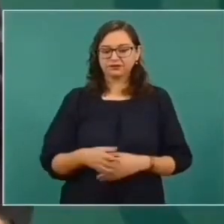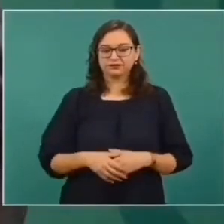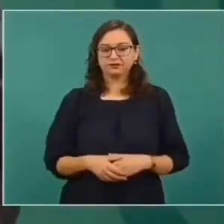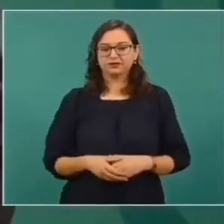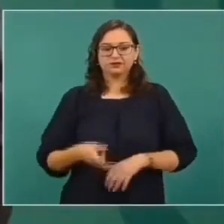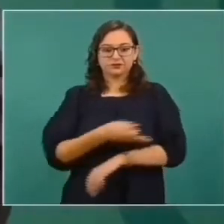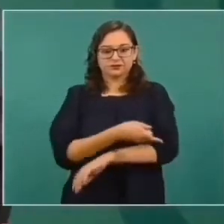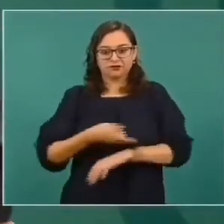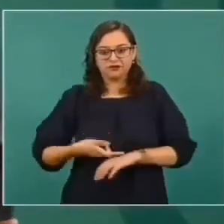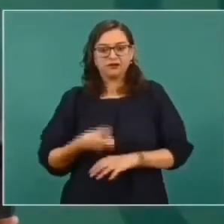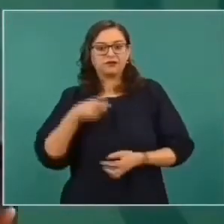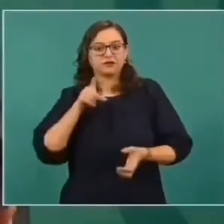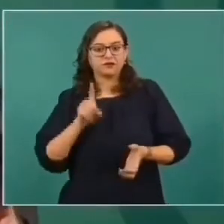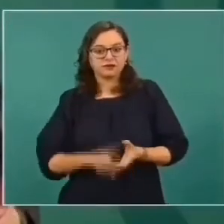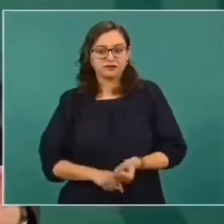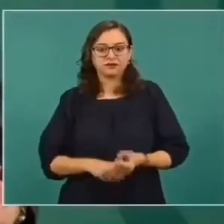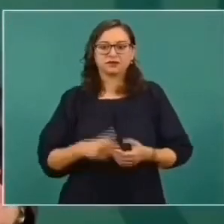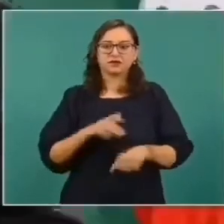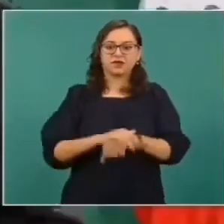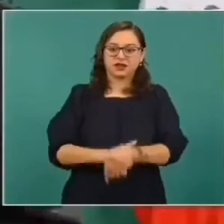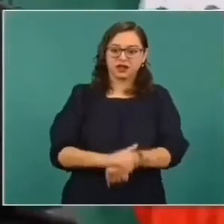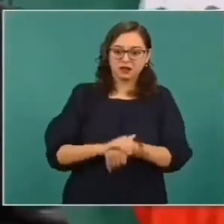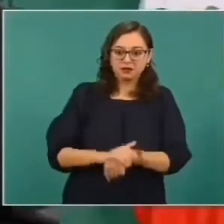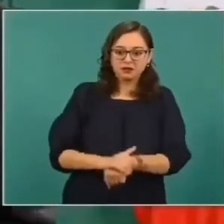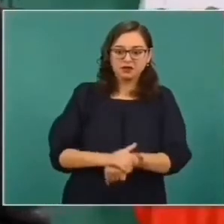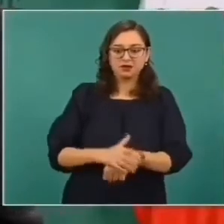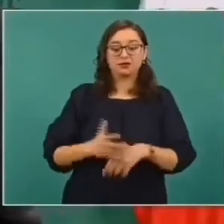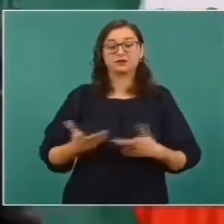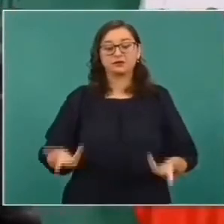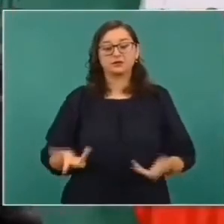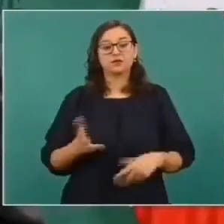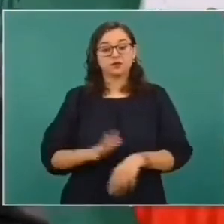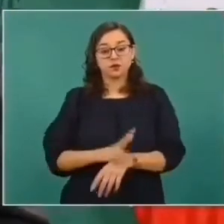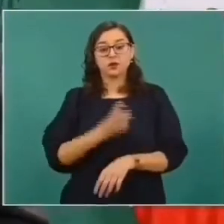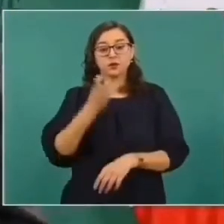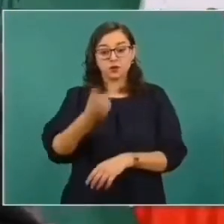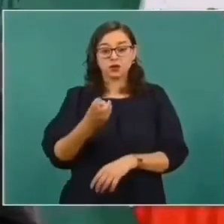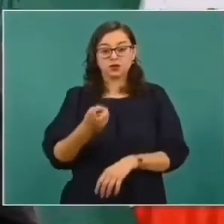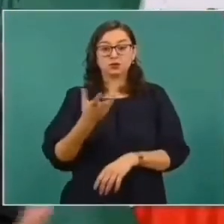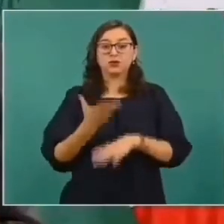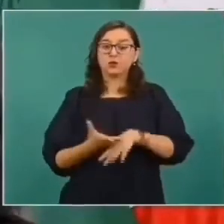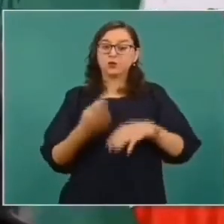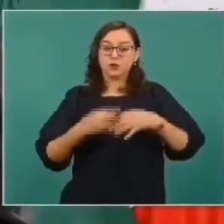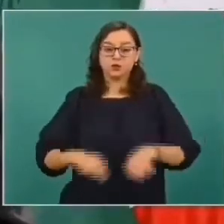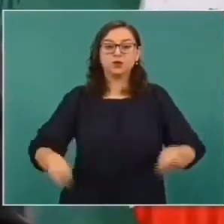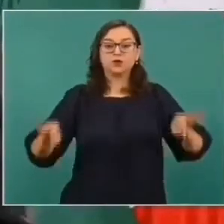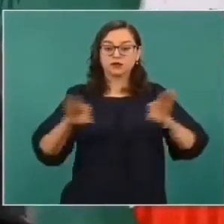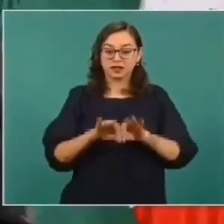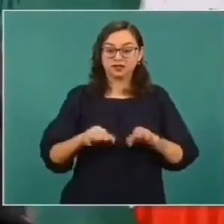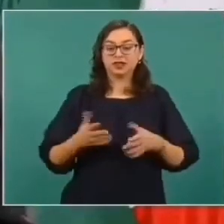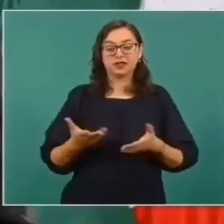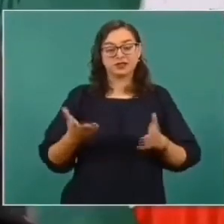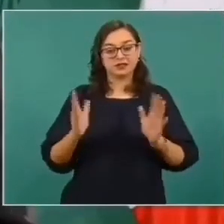en la familia con los amigos por eso fue muy importante lo del regreso a clases